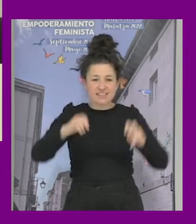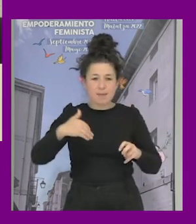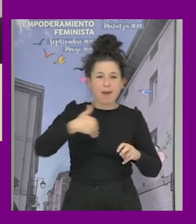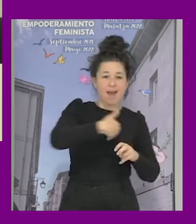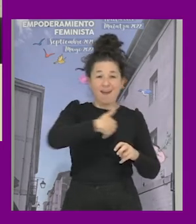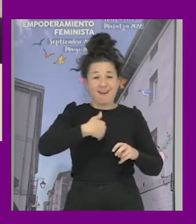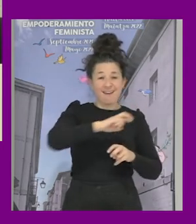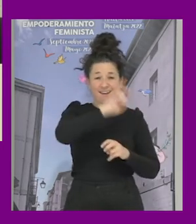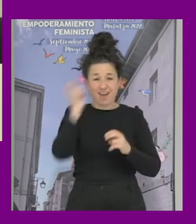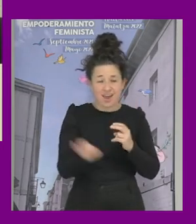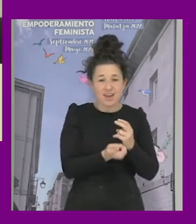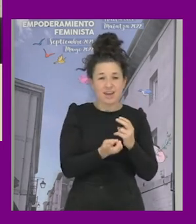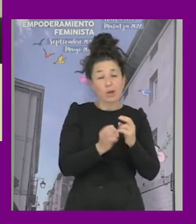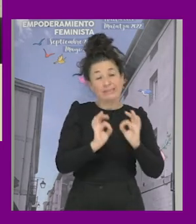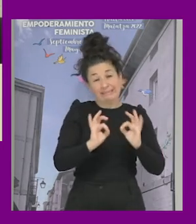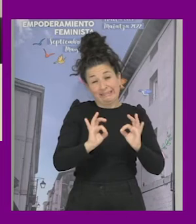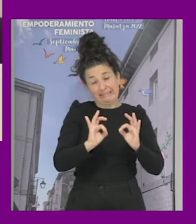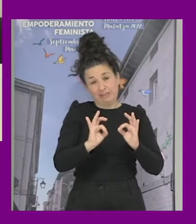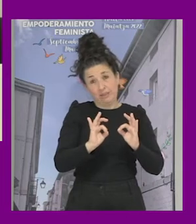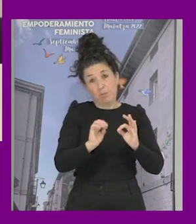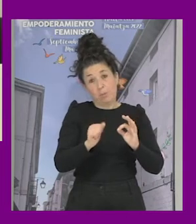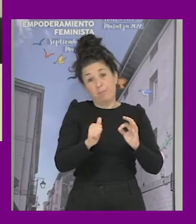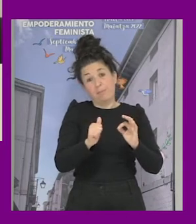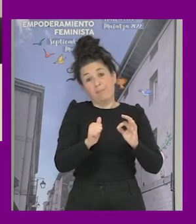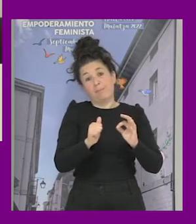todo sobre todo como si fuera poco